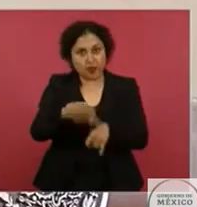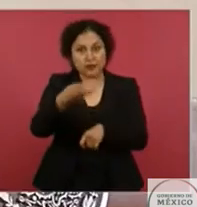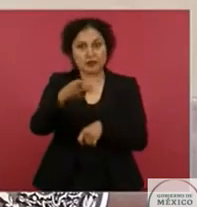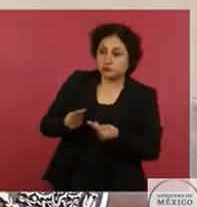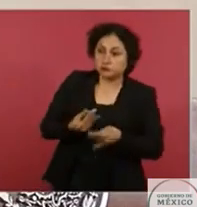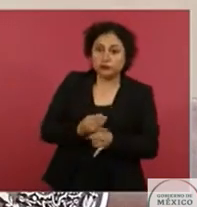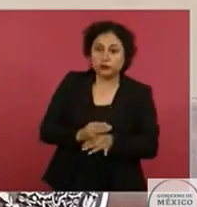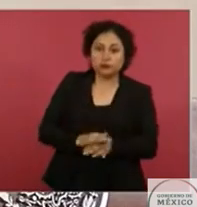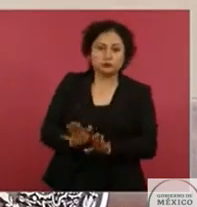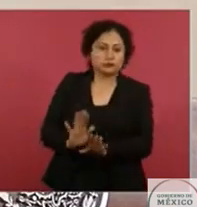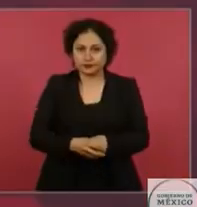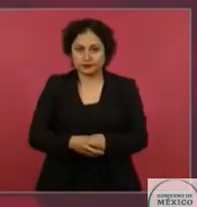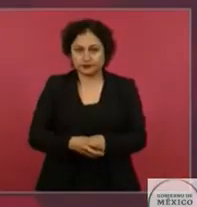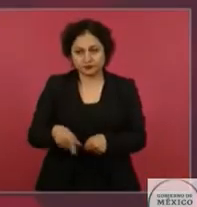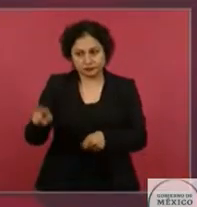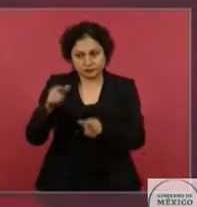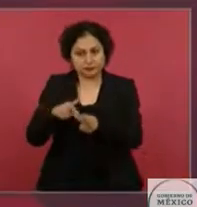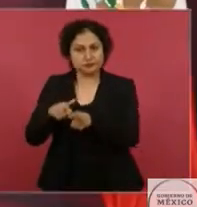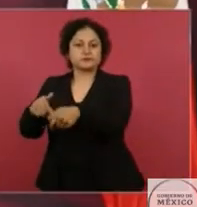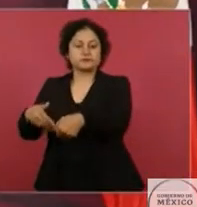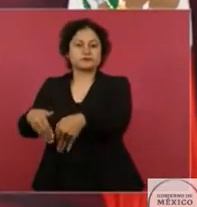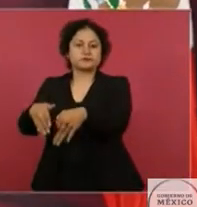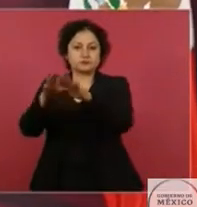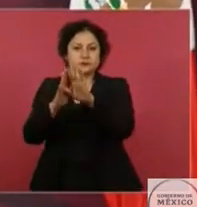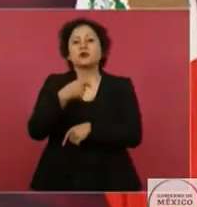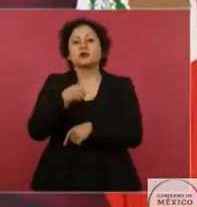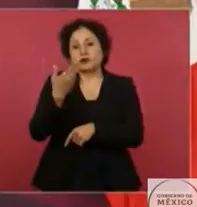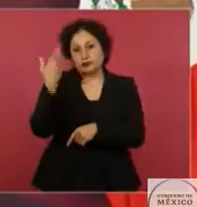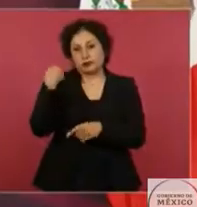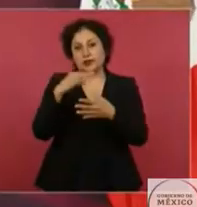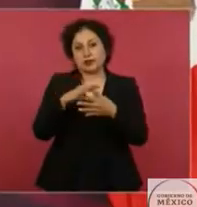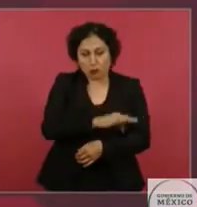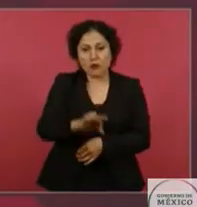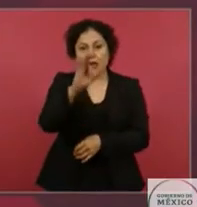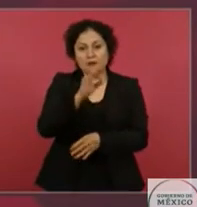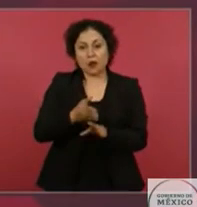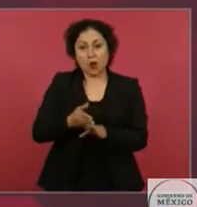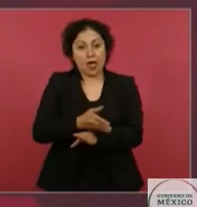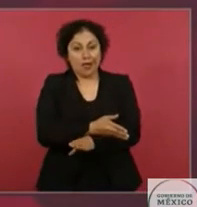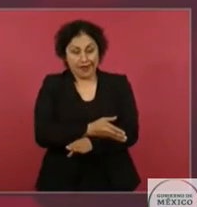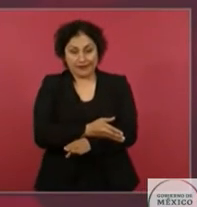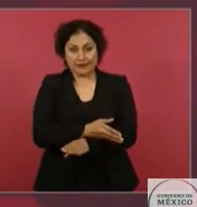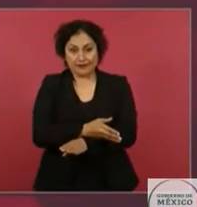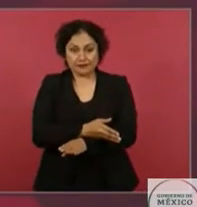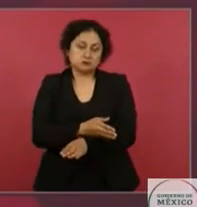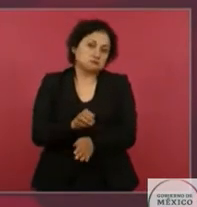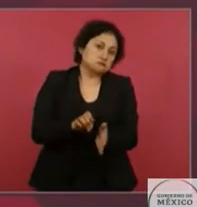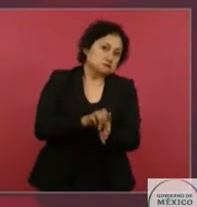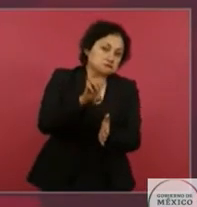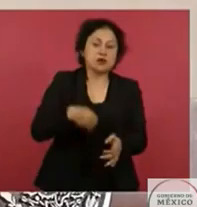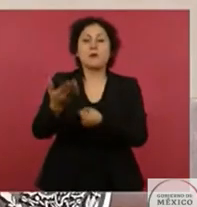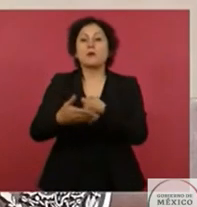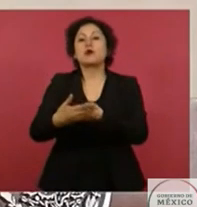terminado, que nos llevaría tiempo. Les hablaba yo de entregar por adelantado la semana próxima, si es